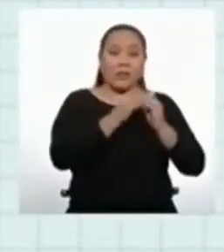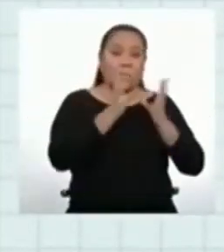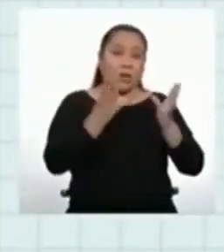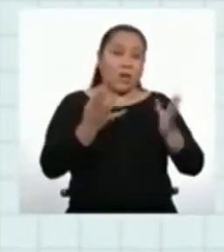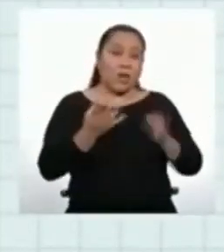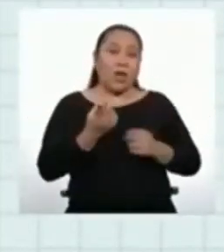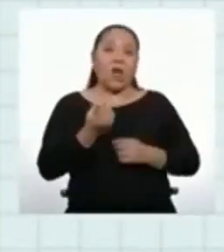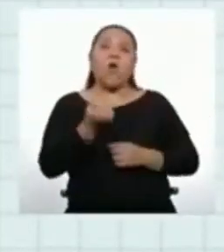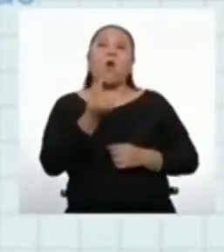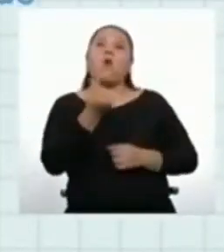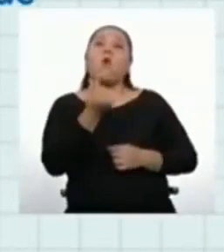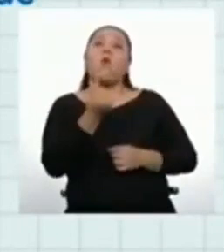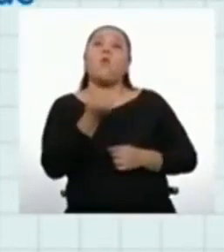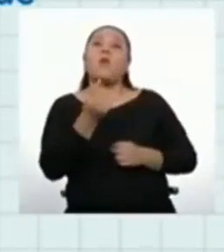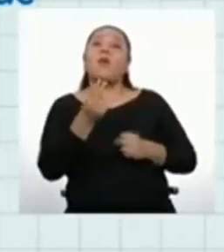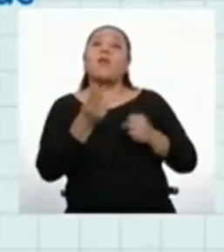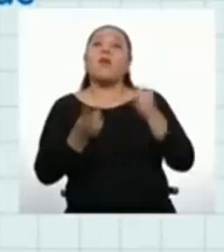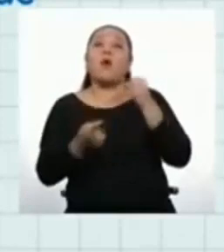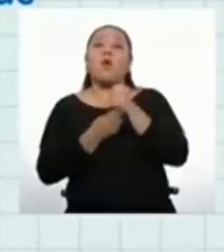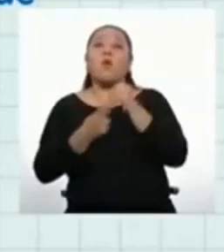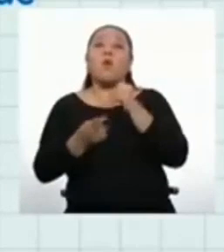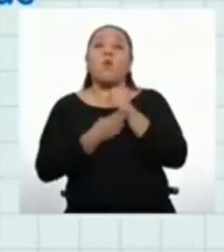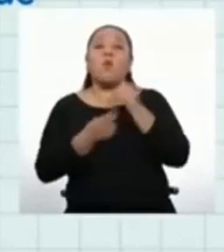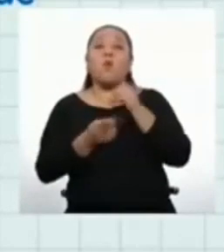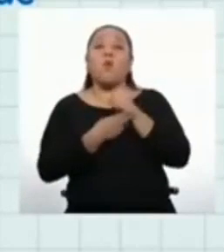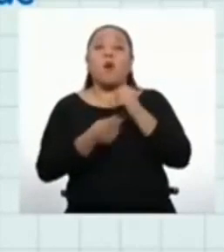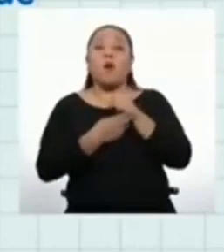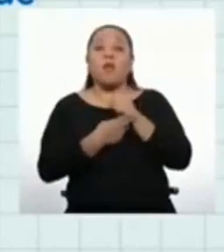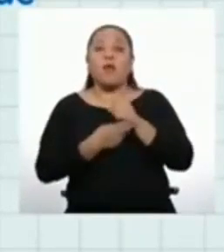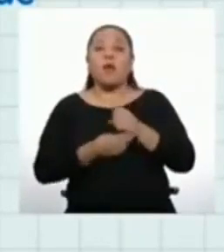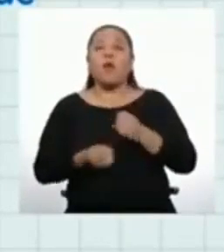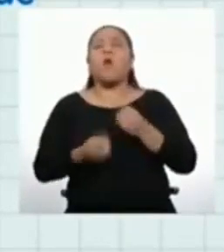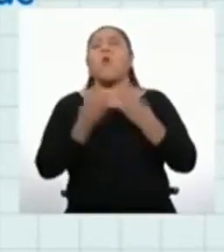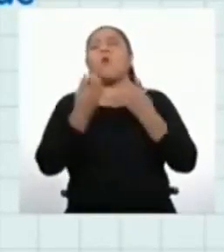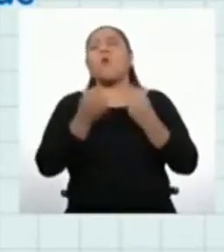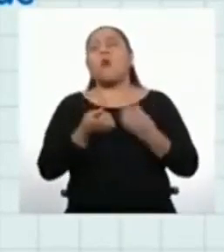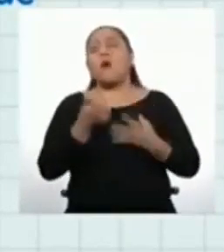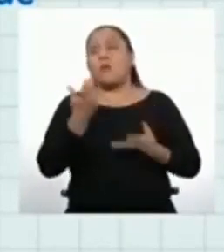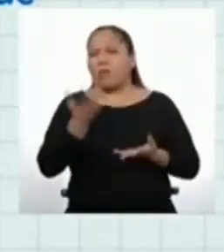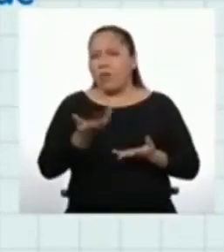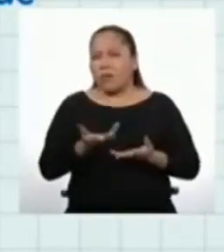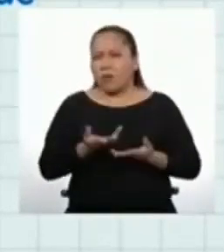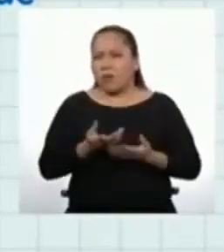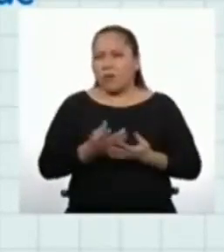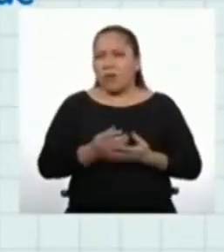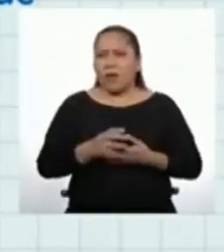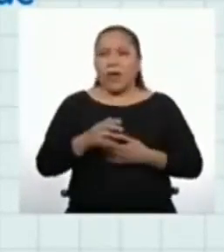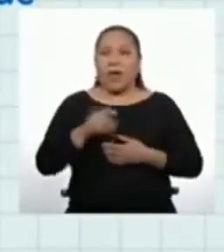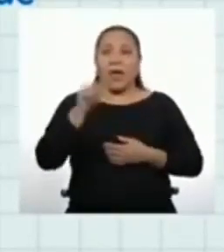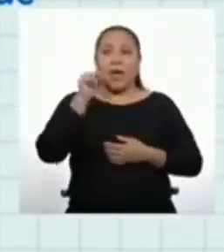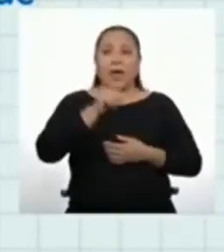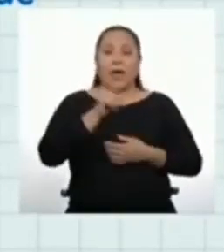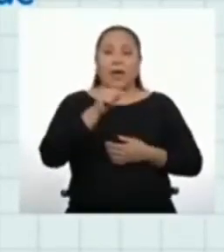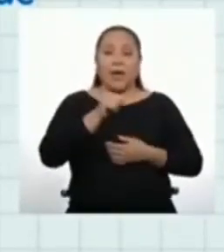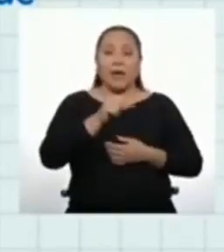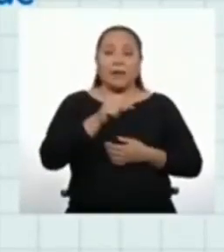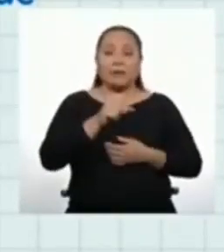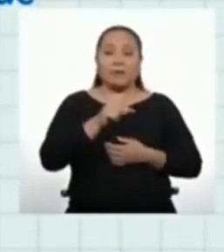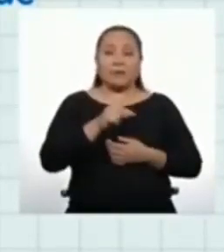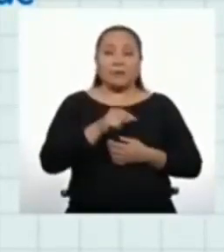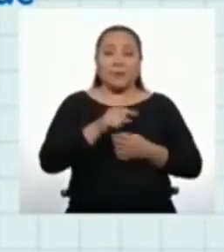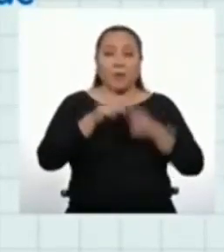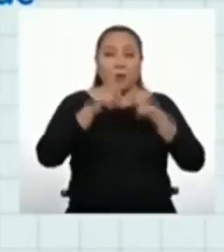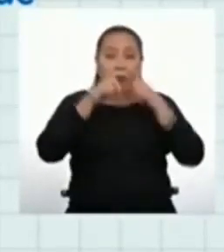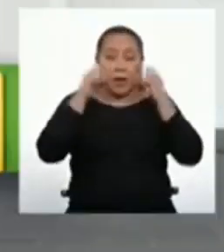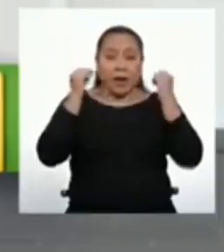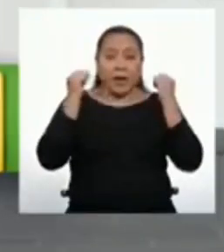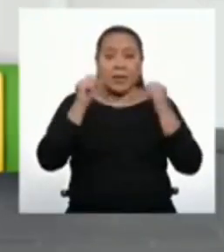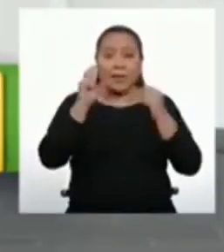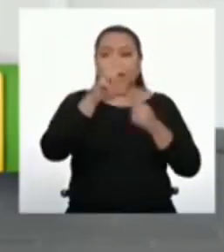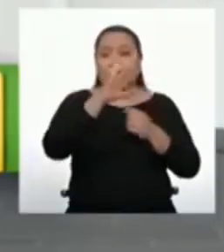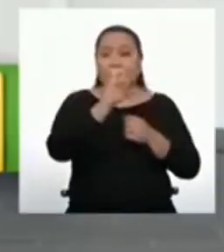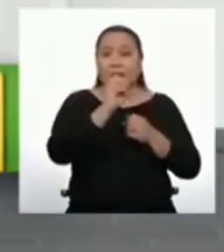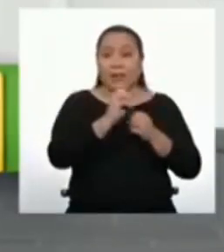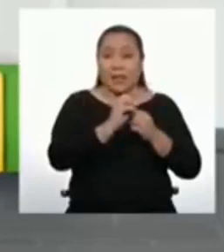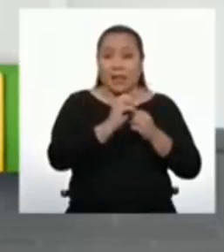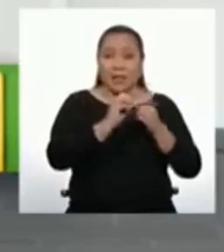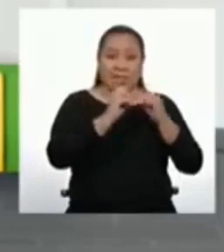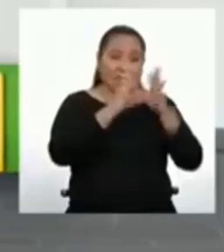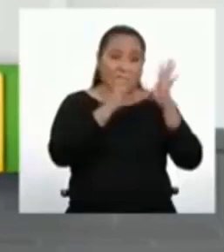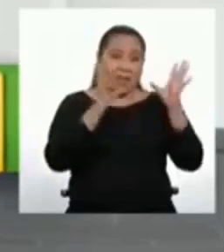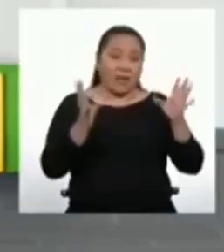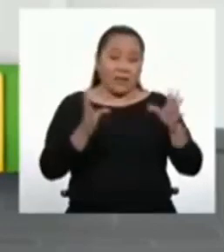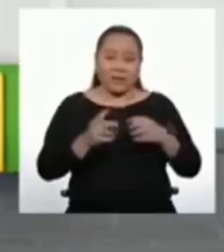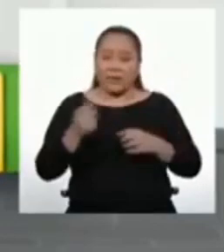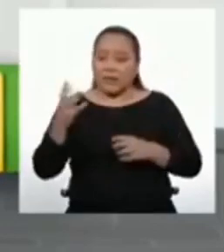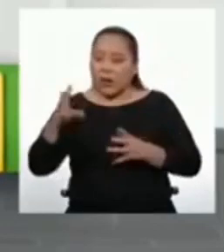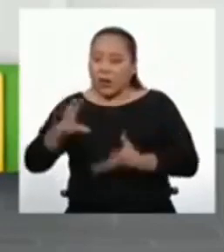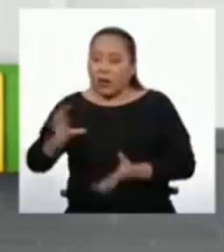cuánto dinero recibirán al cabo de 30 días si cada paquete de 10 mascarillas se vende a 20 soles? En verdad,